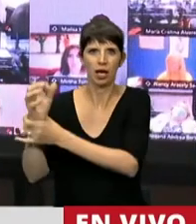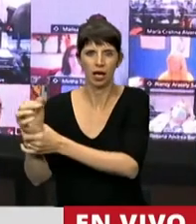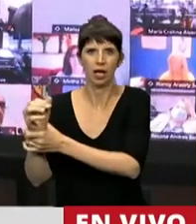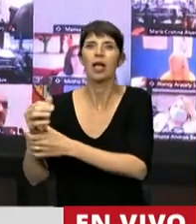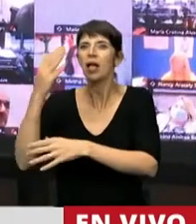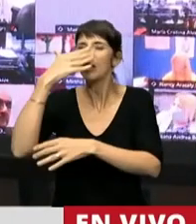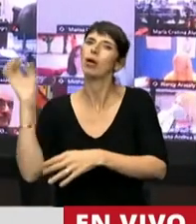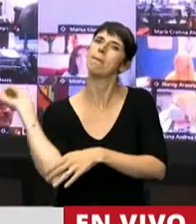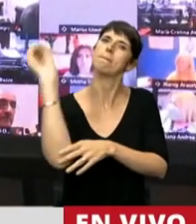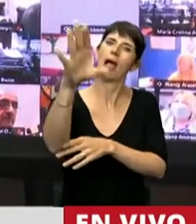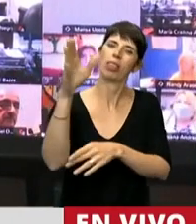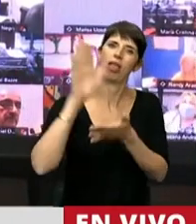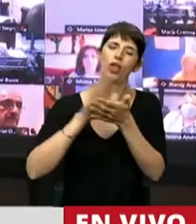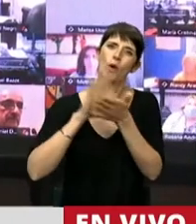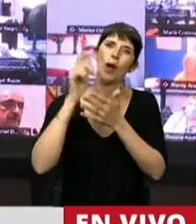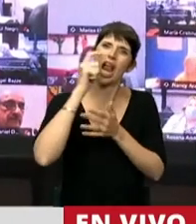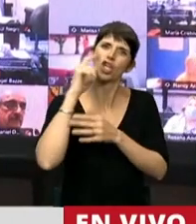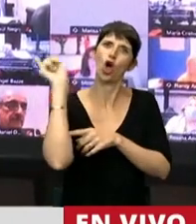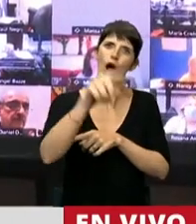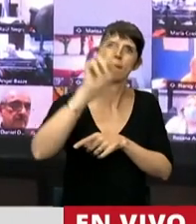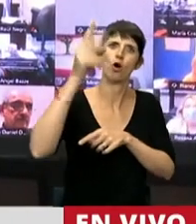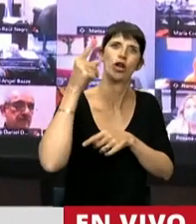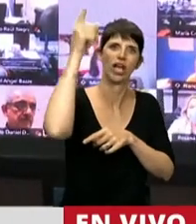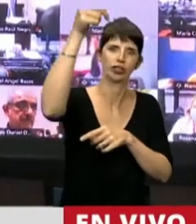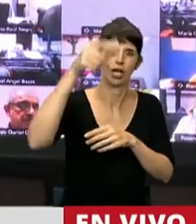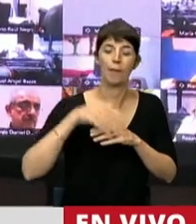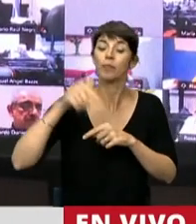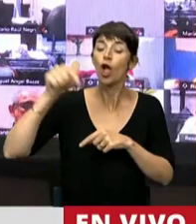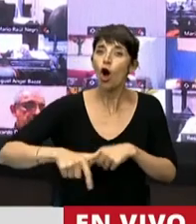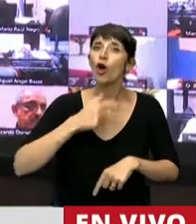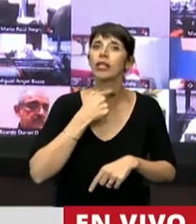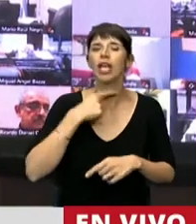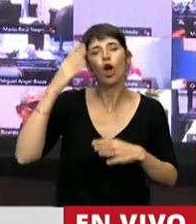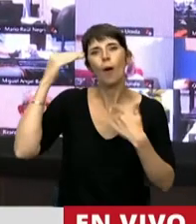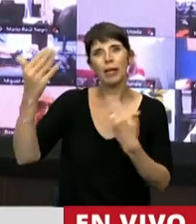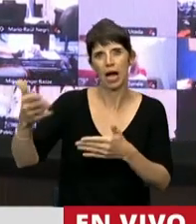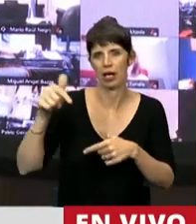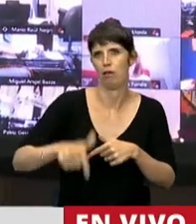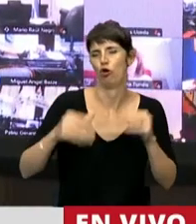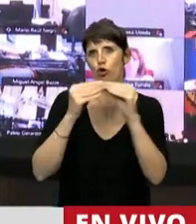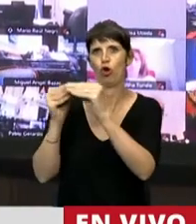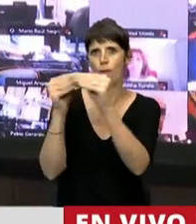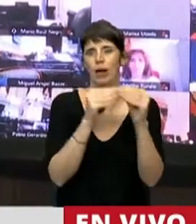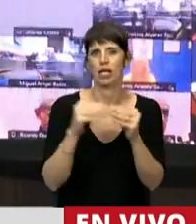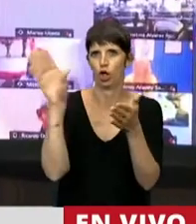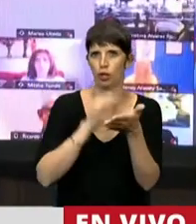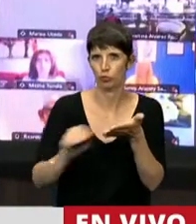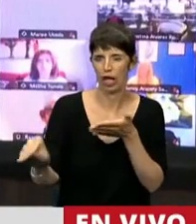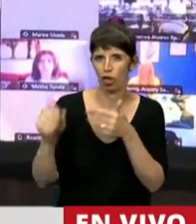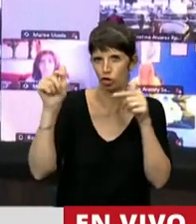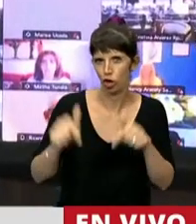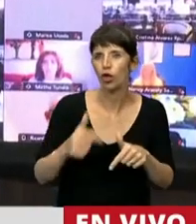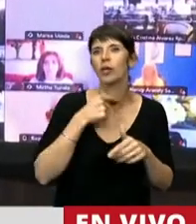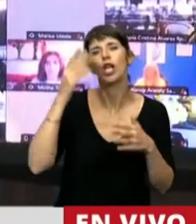Yo hoy quiero rendir en nombre del pueblo de La Rioja y de mis compañeras y compañeros diputados nacionales, este